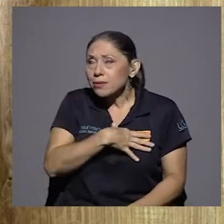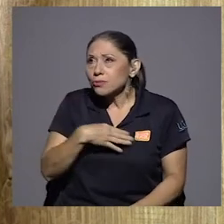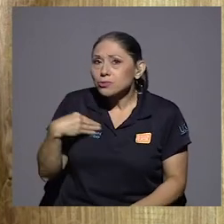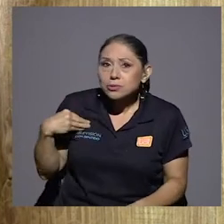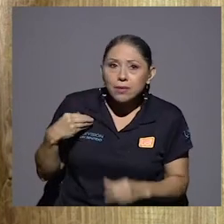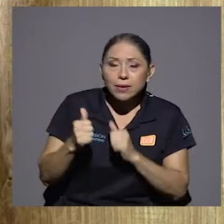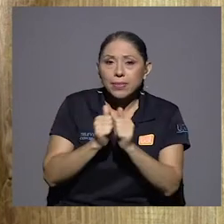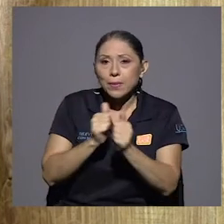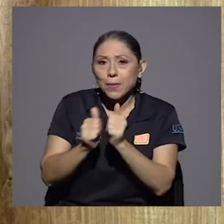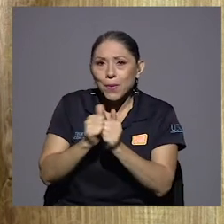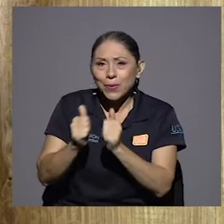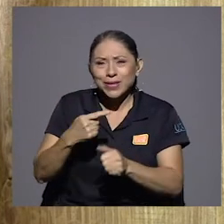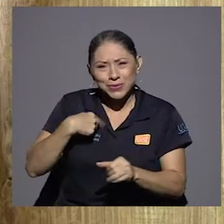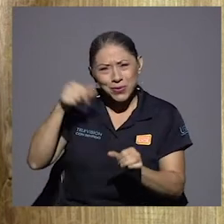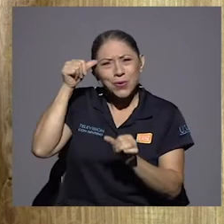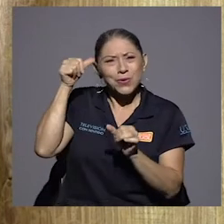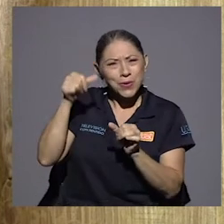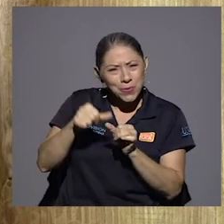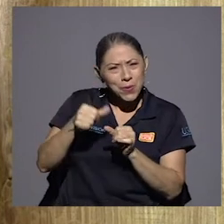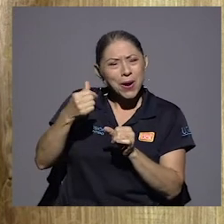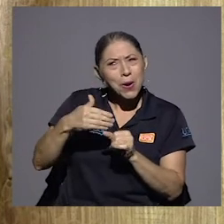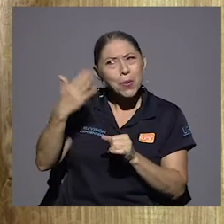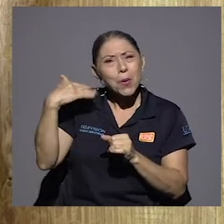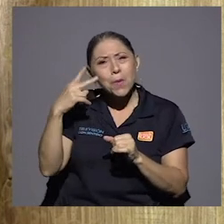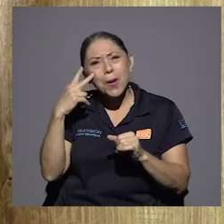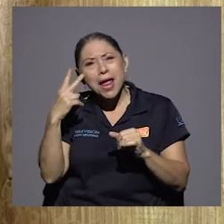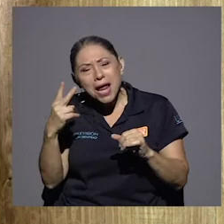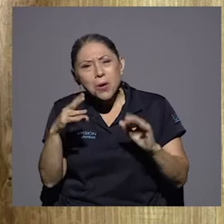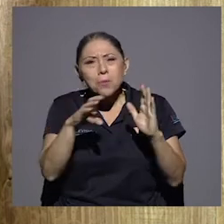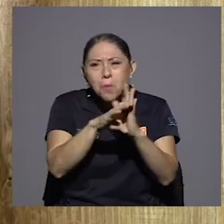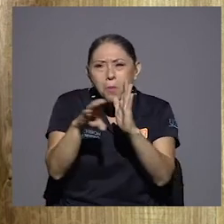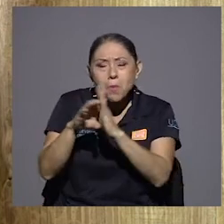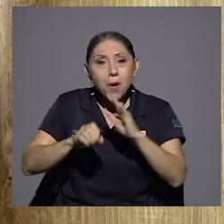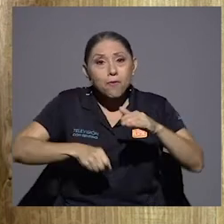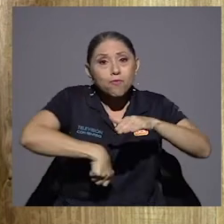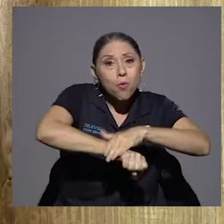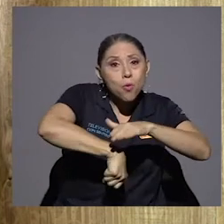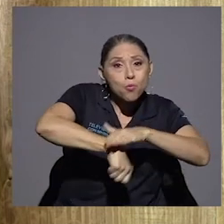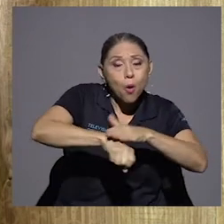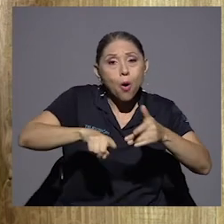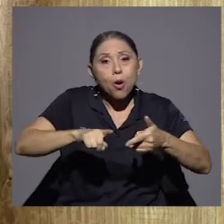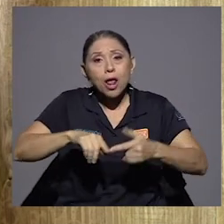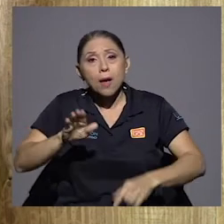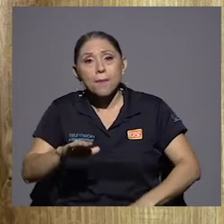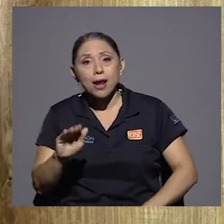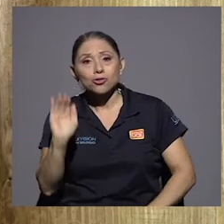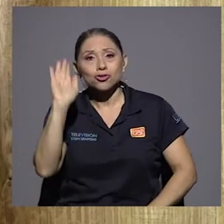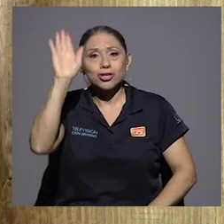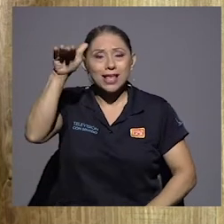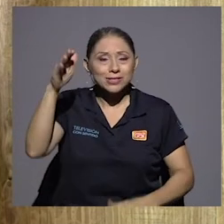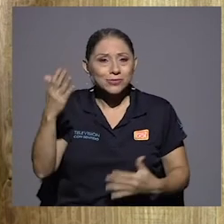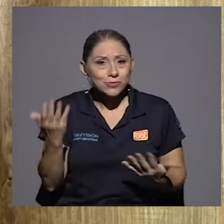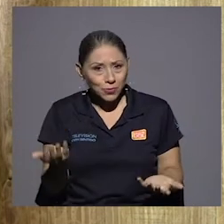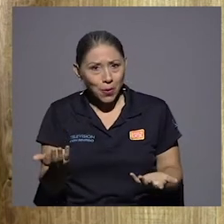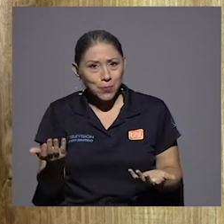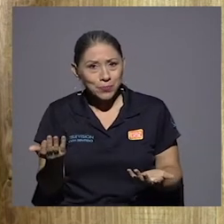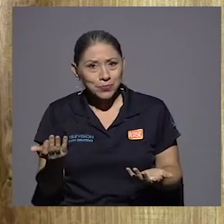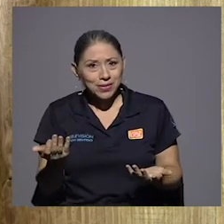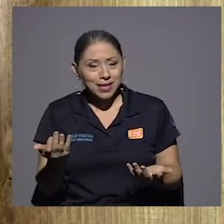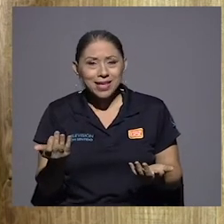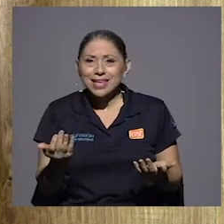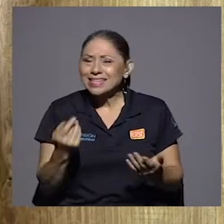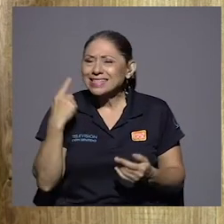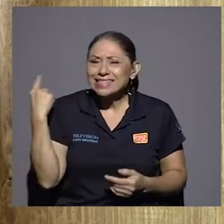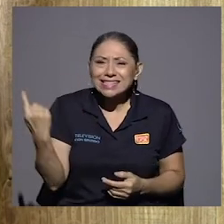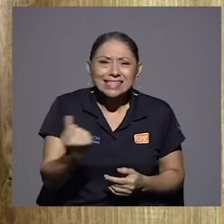deporte. Y lo recuerdo en muchas imágenes del fútbol, del baloncesto. Y que a todas las